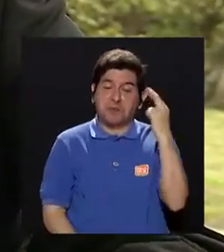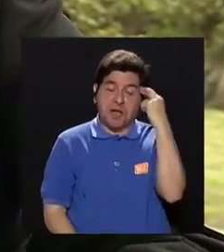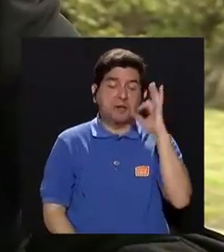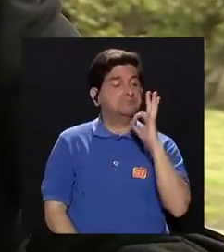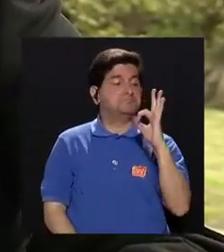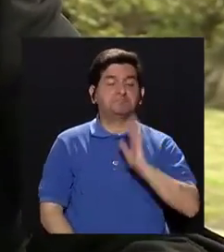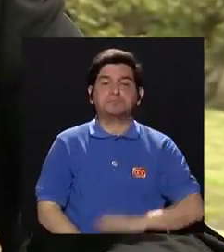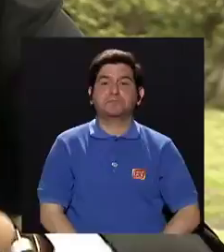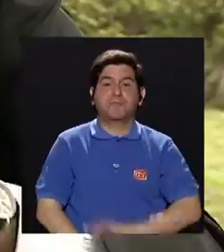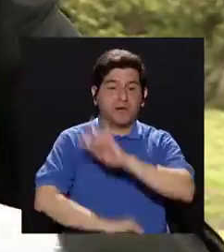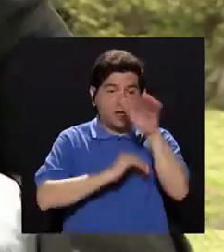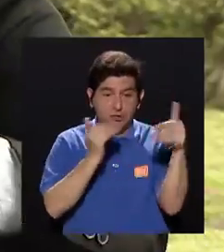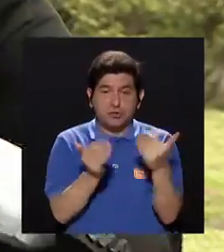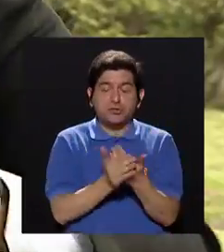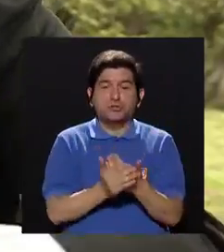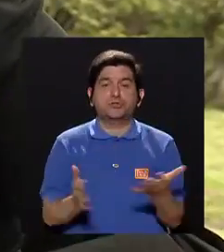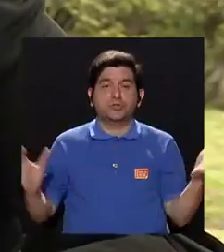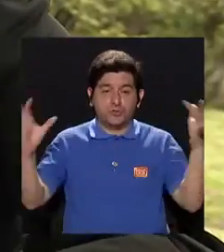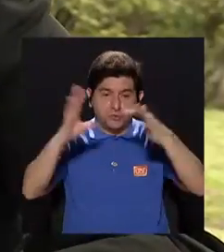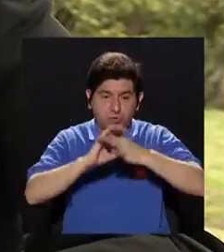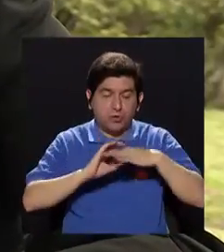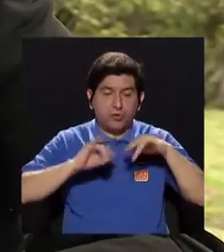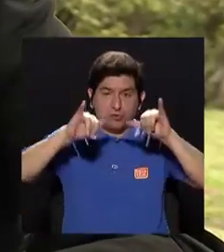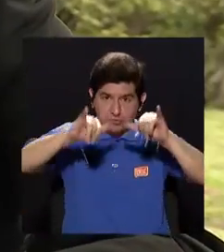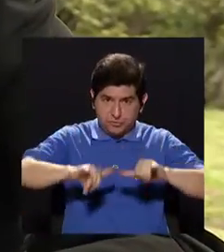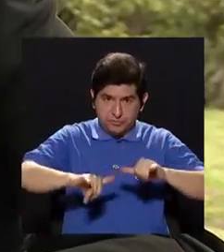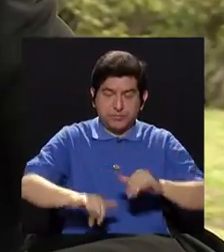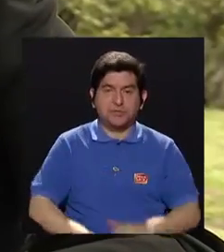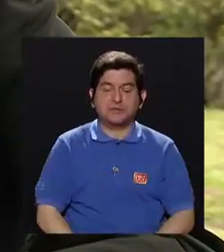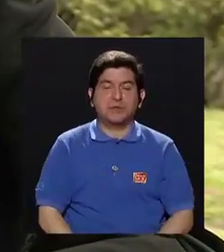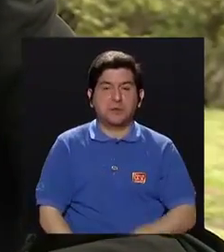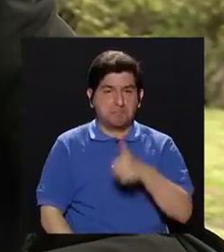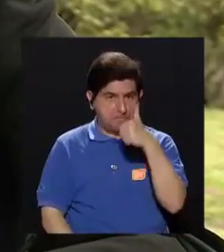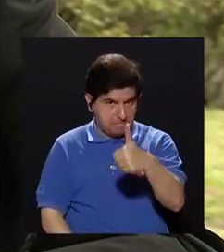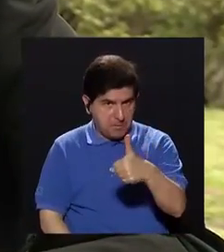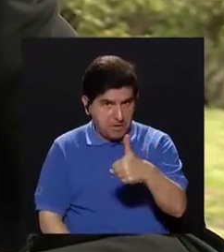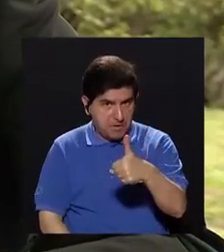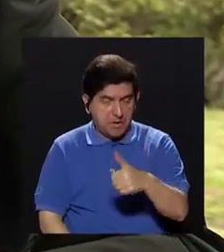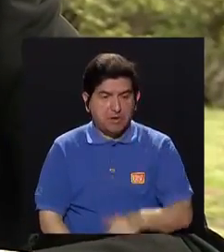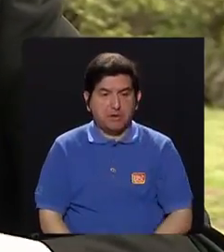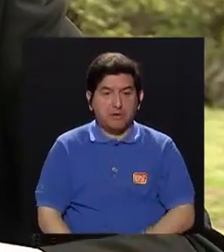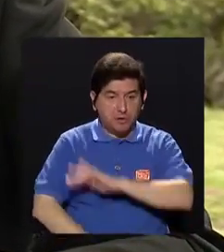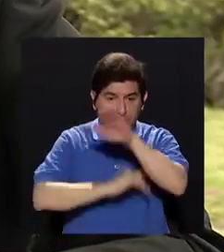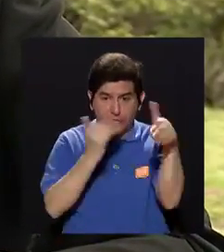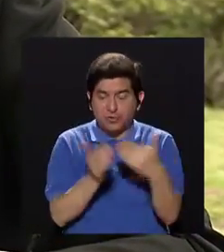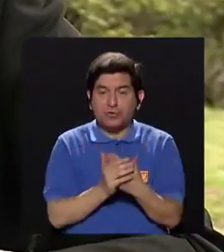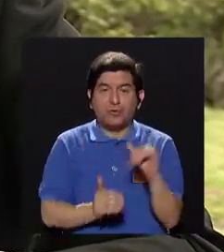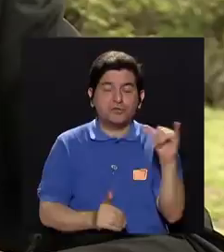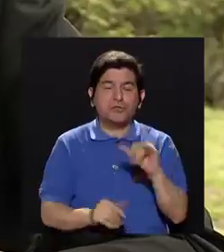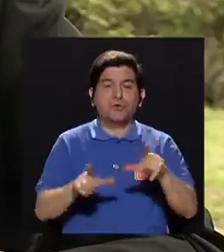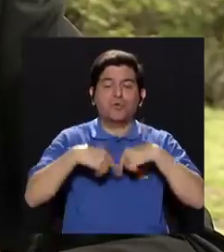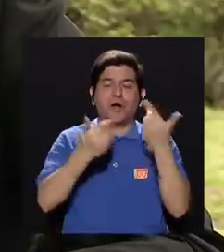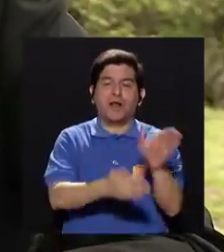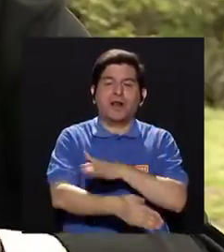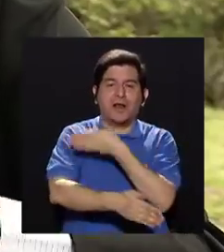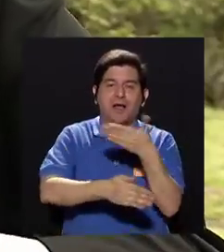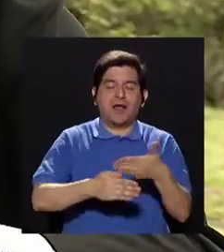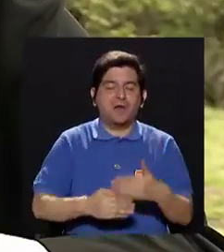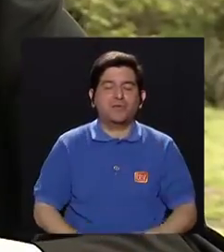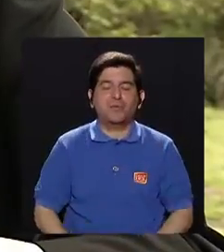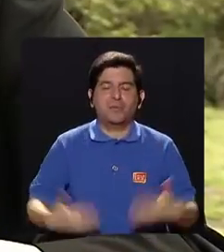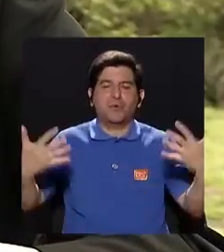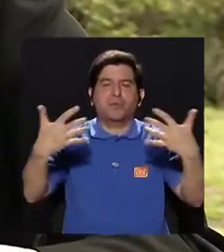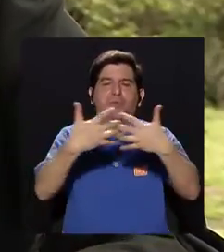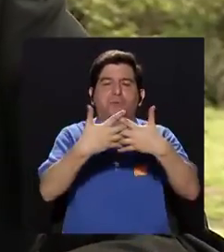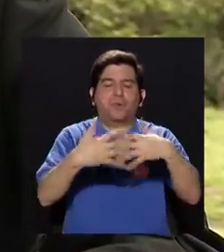hacer, se justifica. Y ahora bien, si todos en conjunto están allí, como buena orquesta, suenan bien todos, que no nos